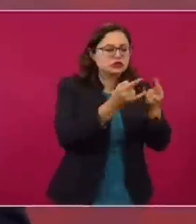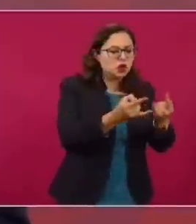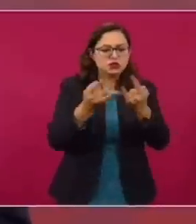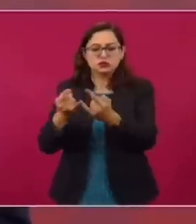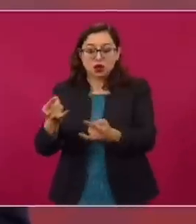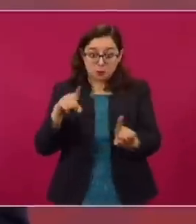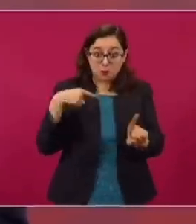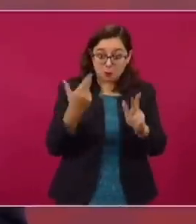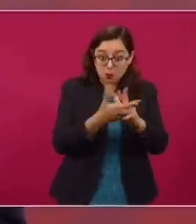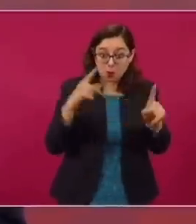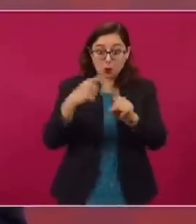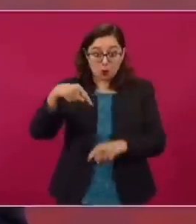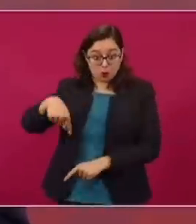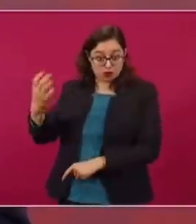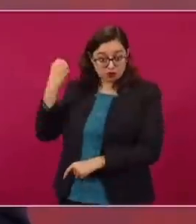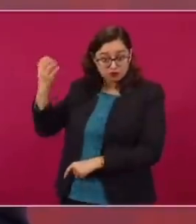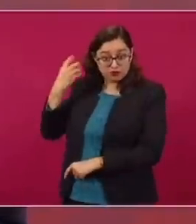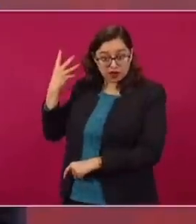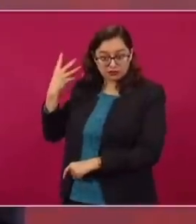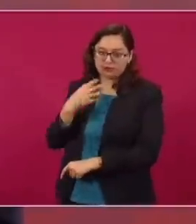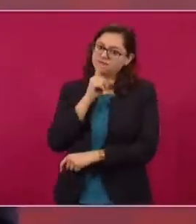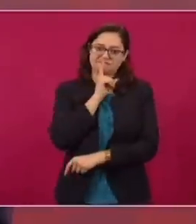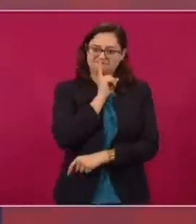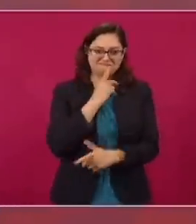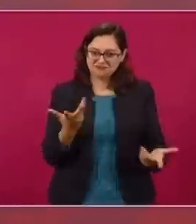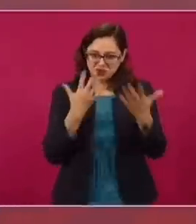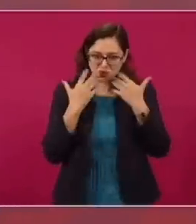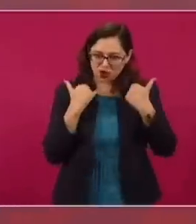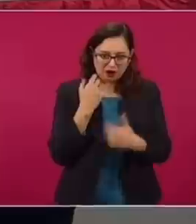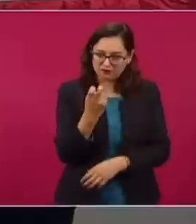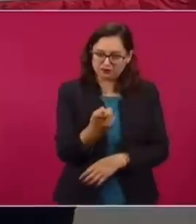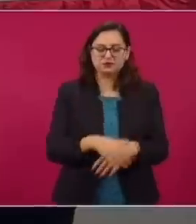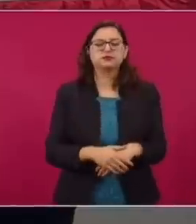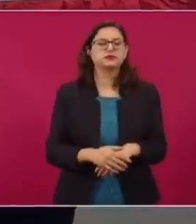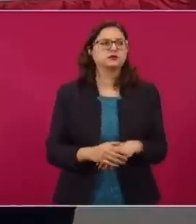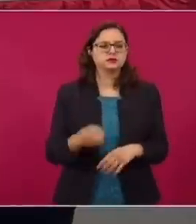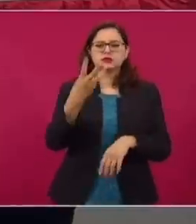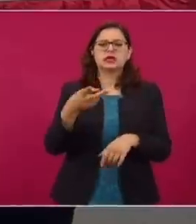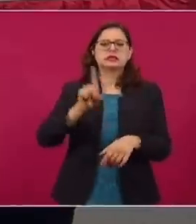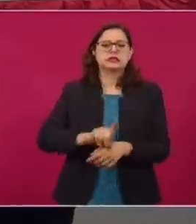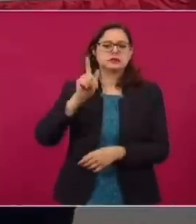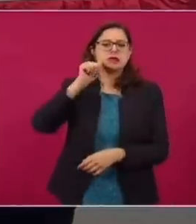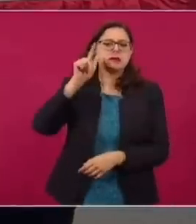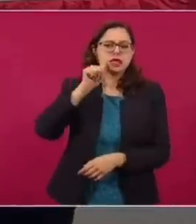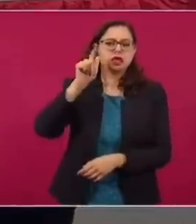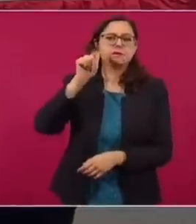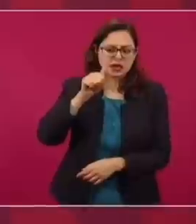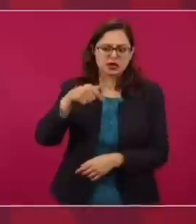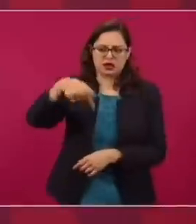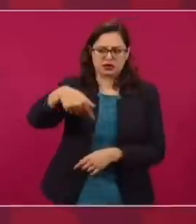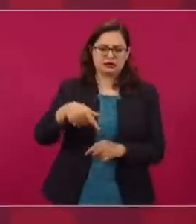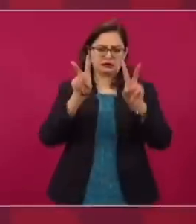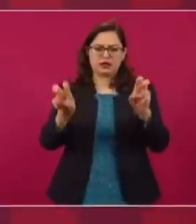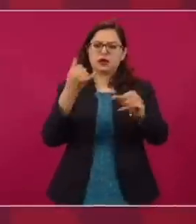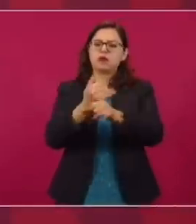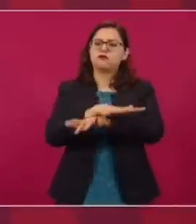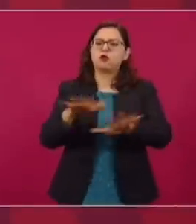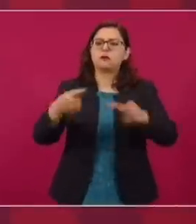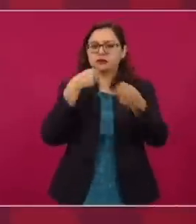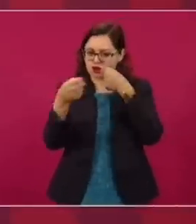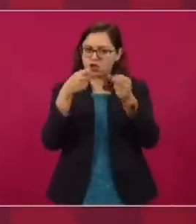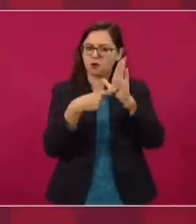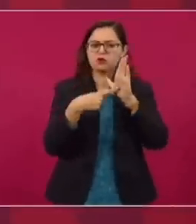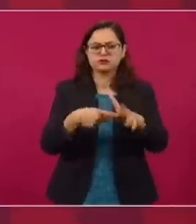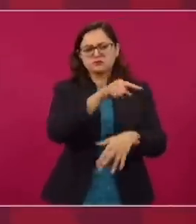Pasado mañana que ese informe sobre seguridad se van a hablar sobre estos casos, sobre los móviles, sobre el por qué estos